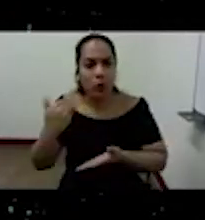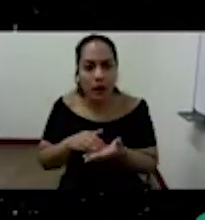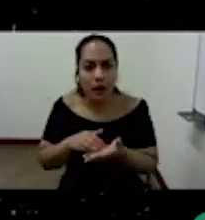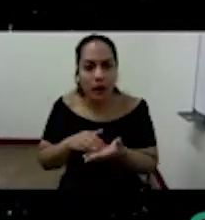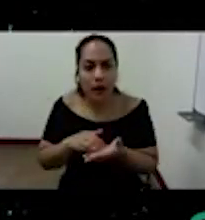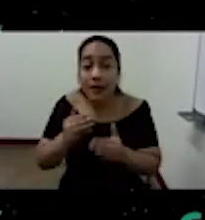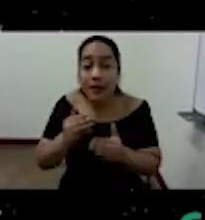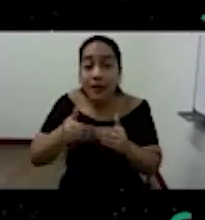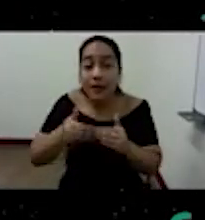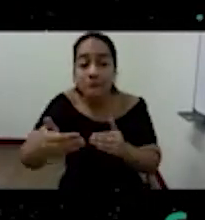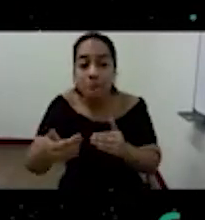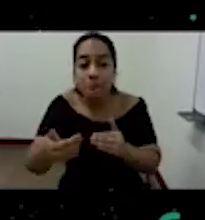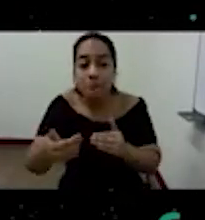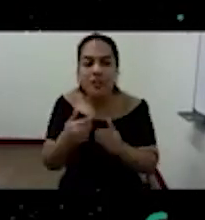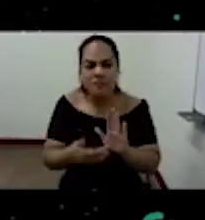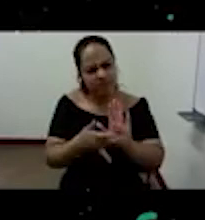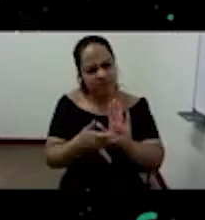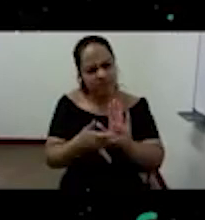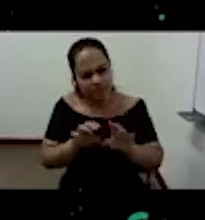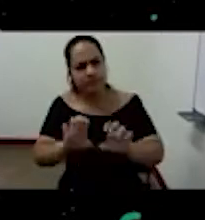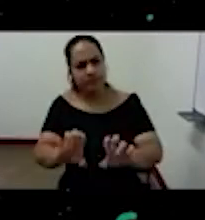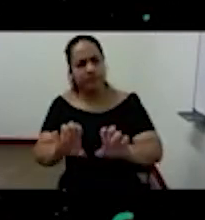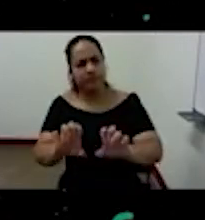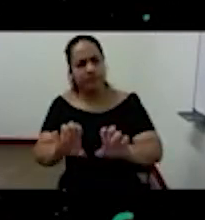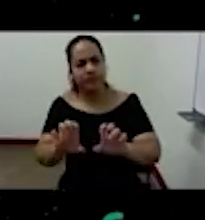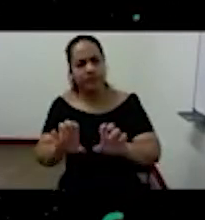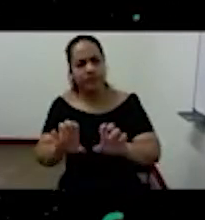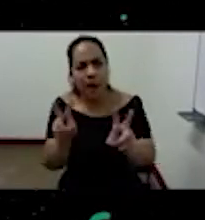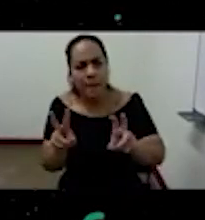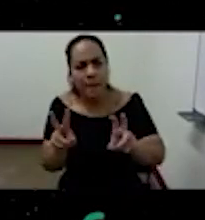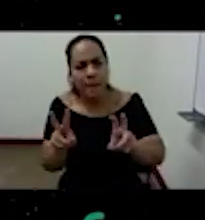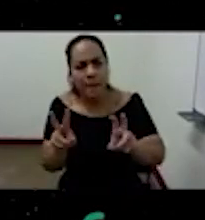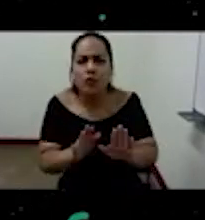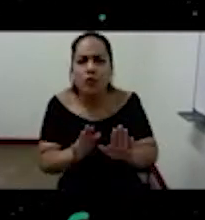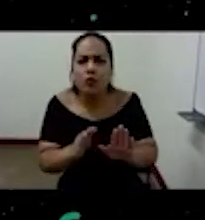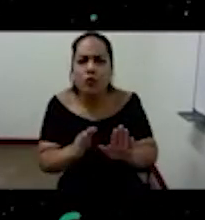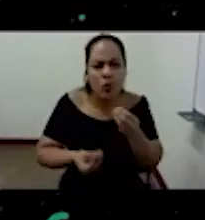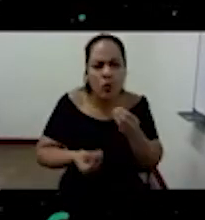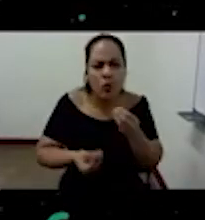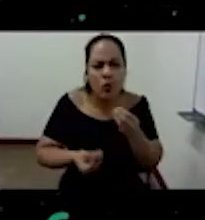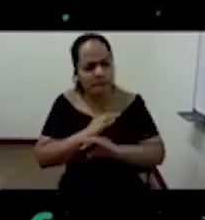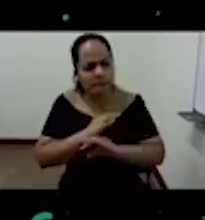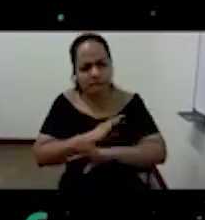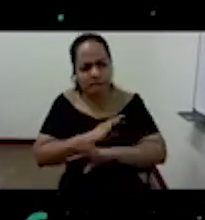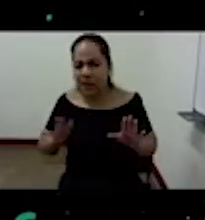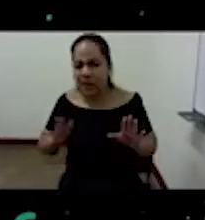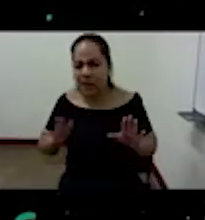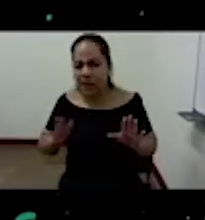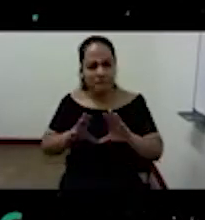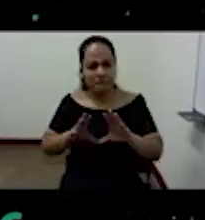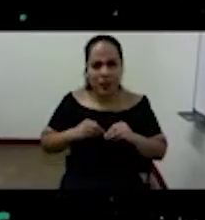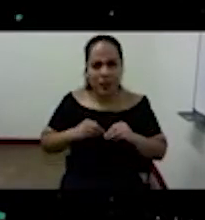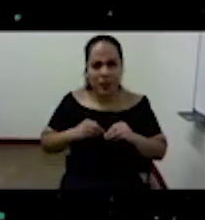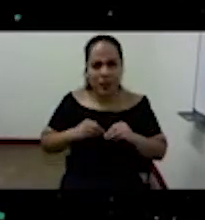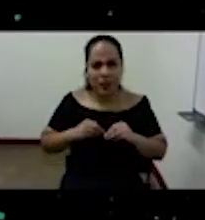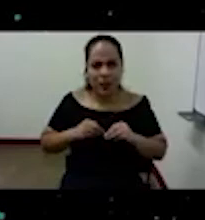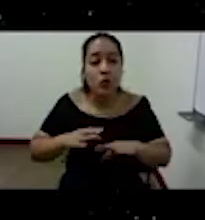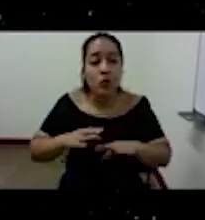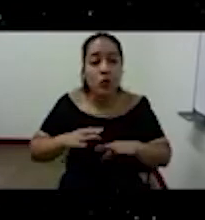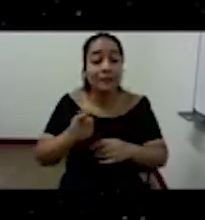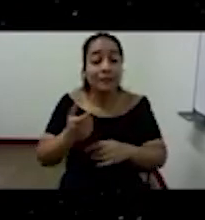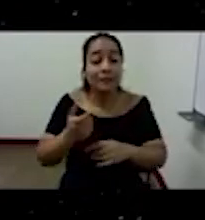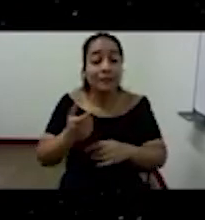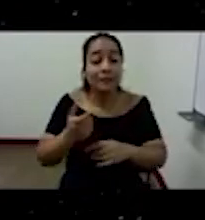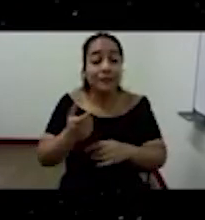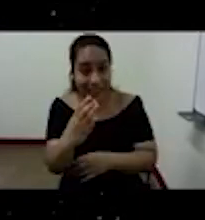Alexis cipras que era el primer ministro de Grecia y que había